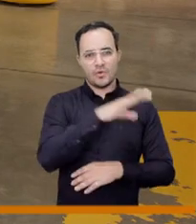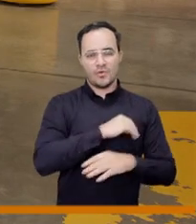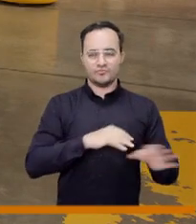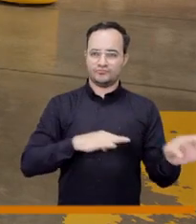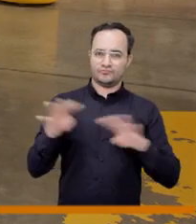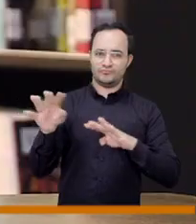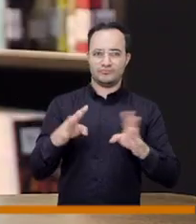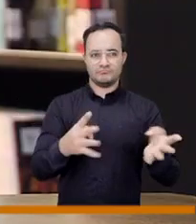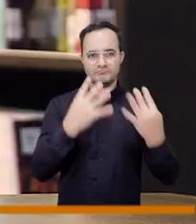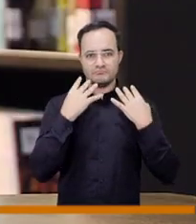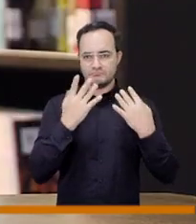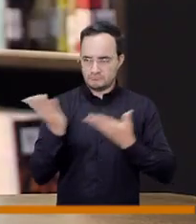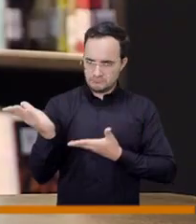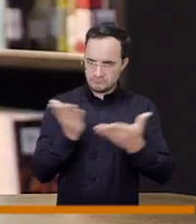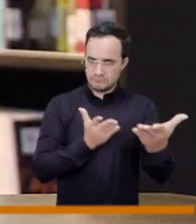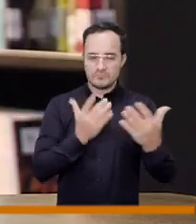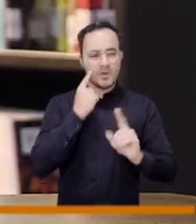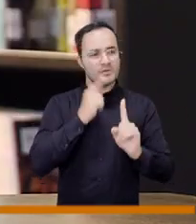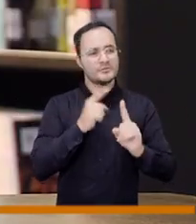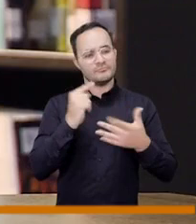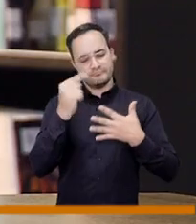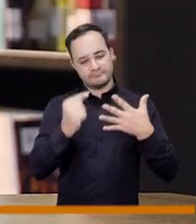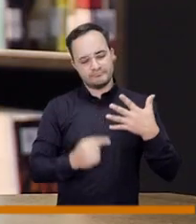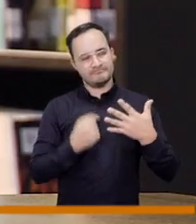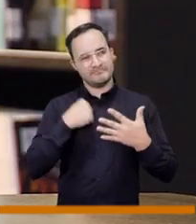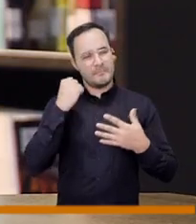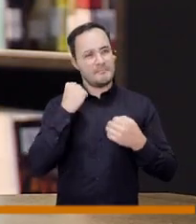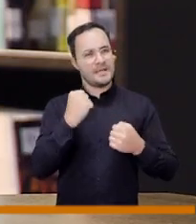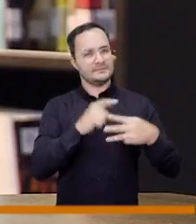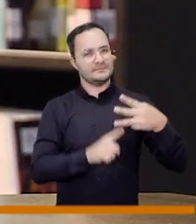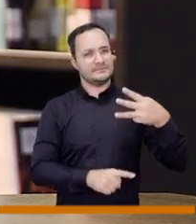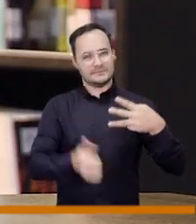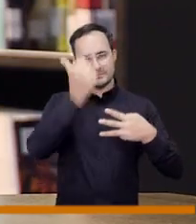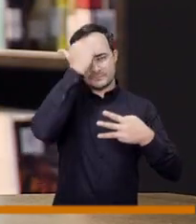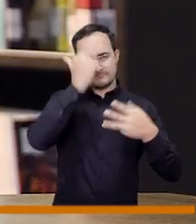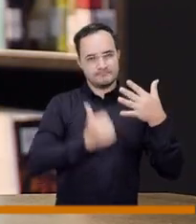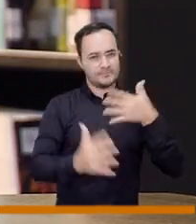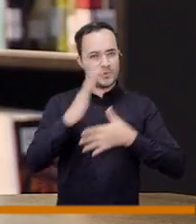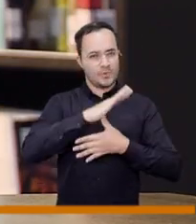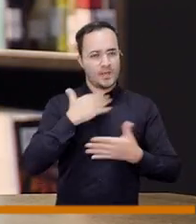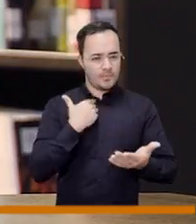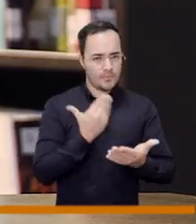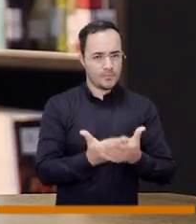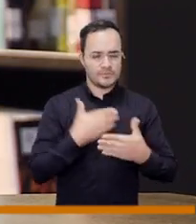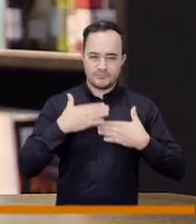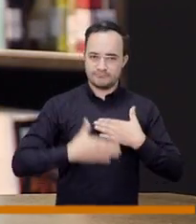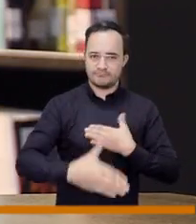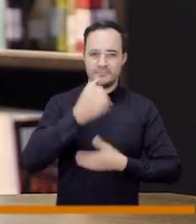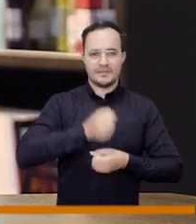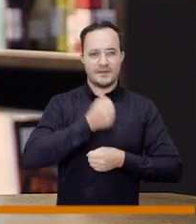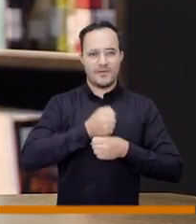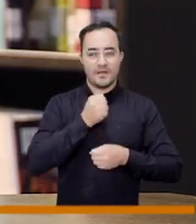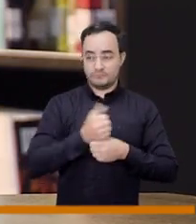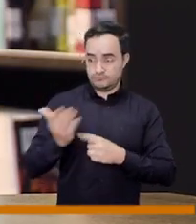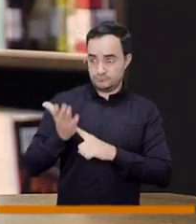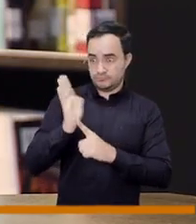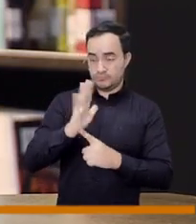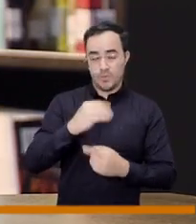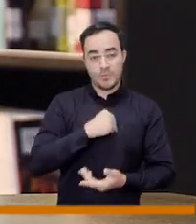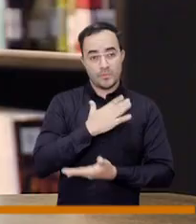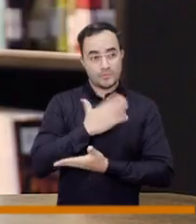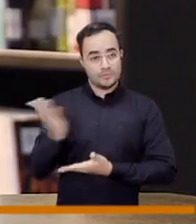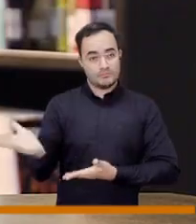contarle a nuestros televidentes cuáles serían esas tres prioridades que ustedes también le proponen trabajar a la ciudad